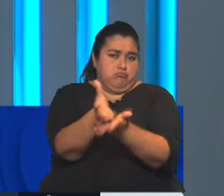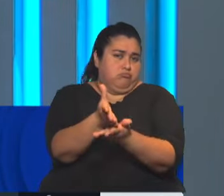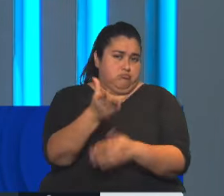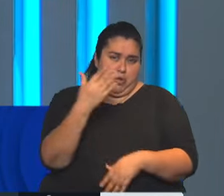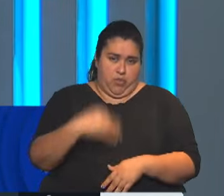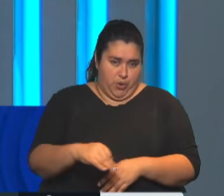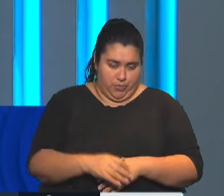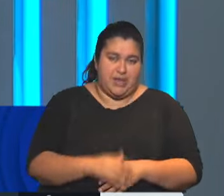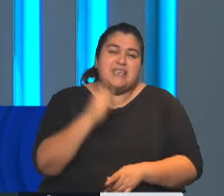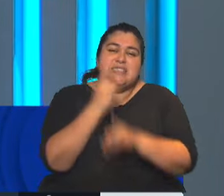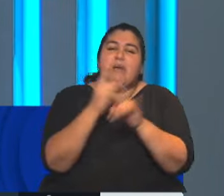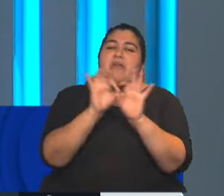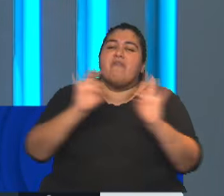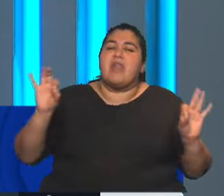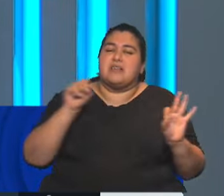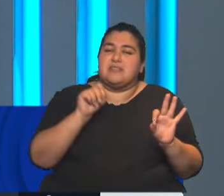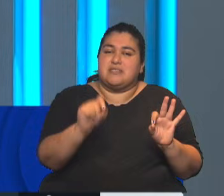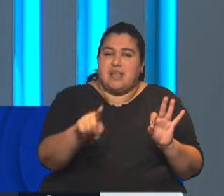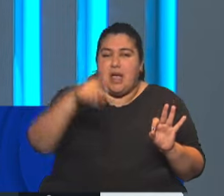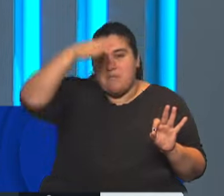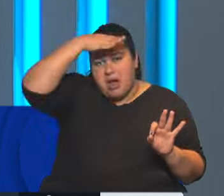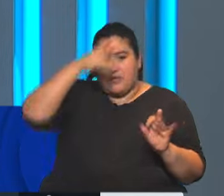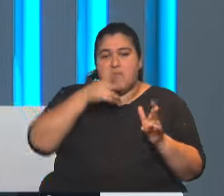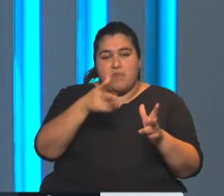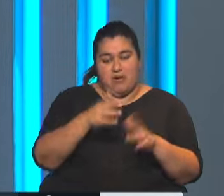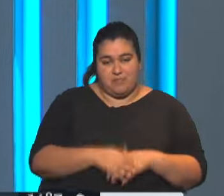la Ministra de Seguridad, Patricia Bullrich. Gracias, Jimé. De nada.